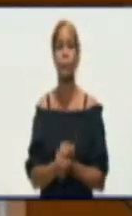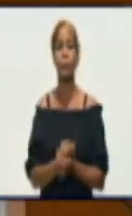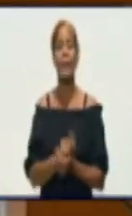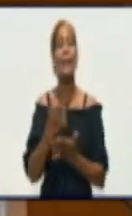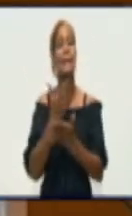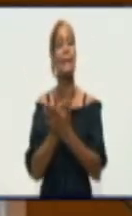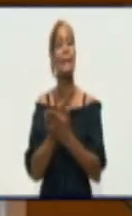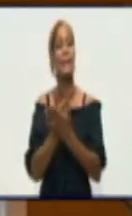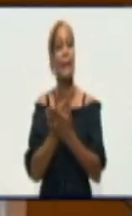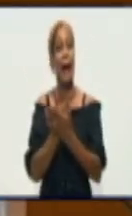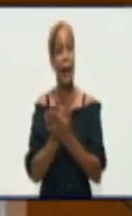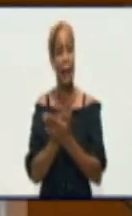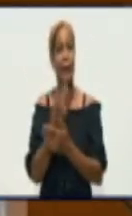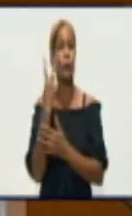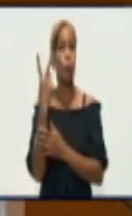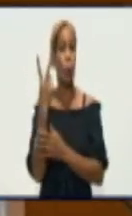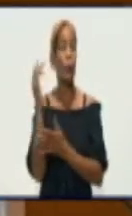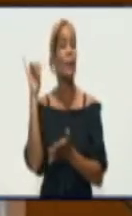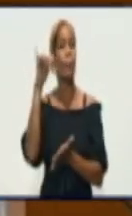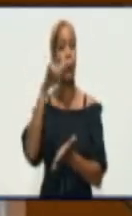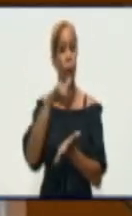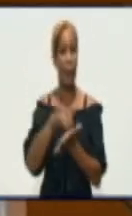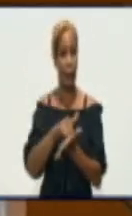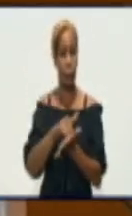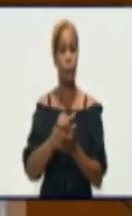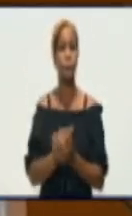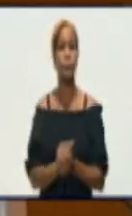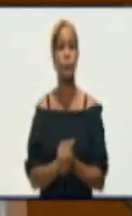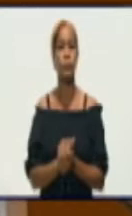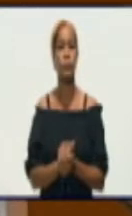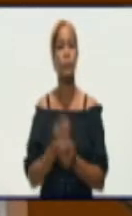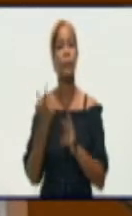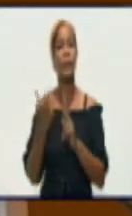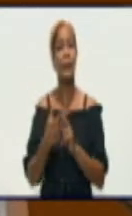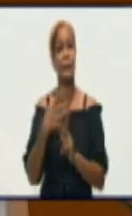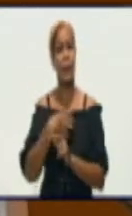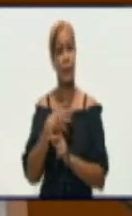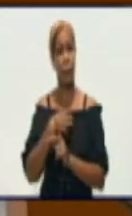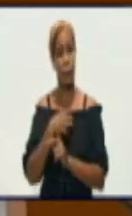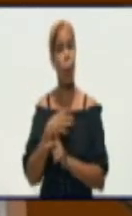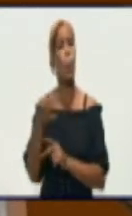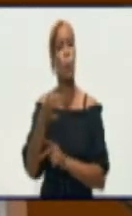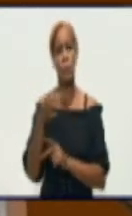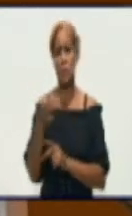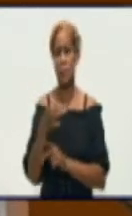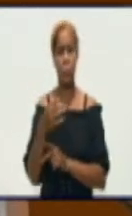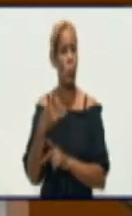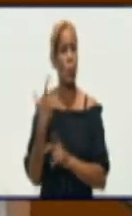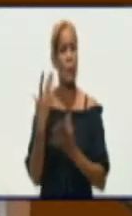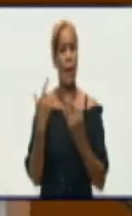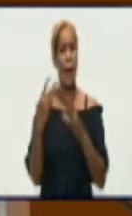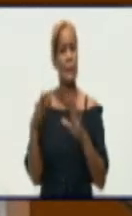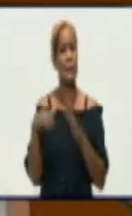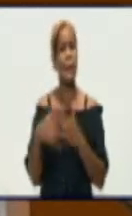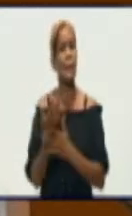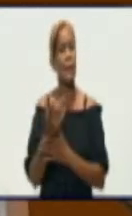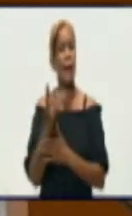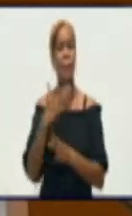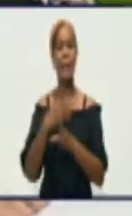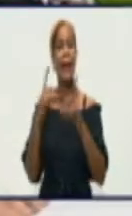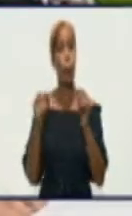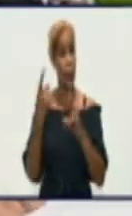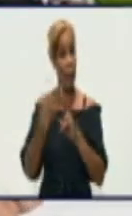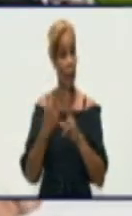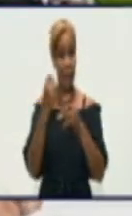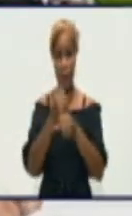Yara dos importados y tenemos municipios que hace varios días nos reportan casos, como es el caso de Medialuna y Piloma.